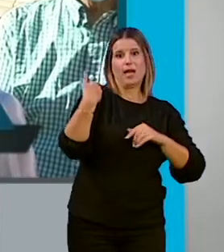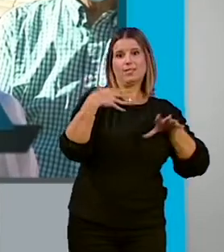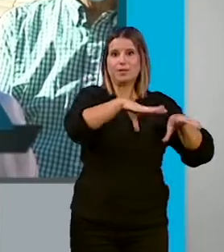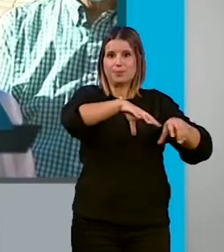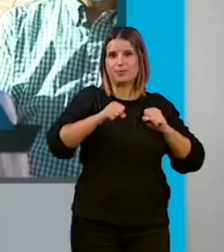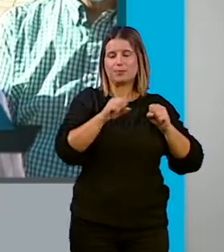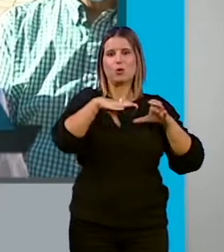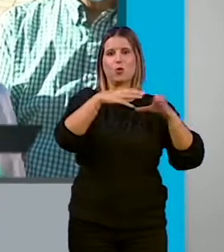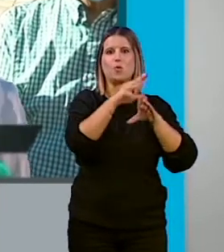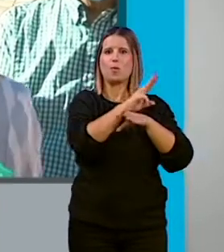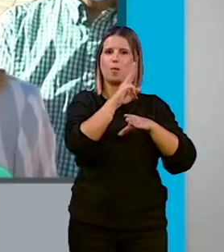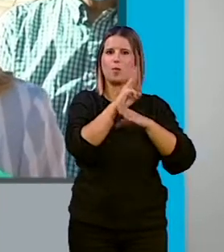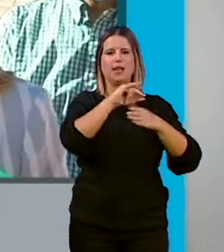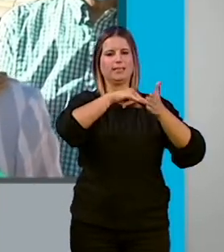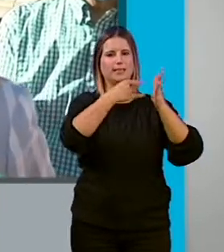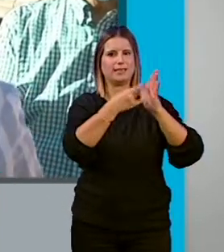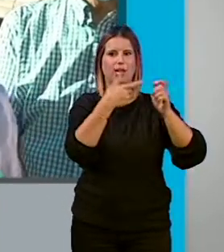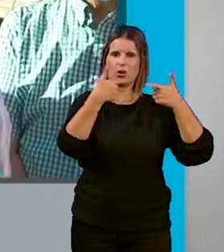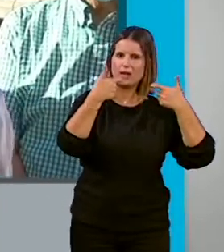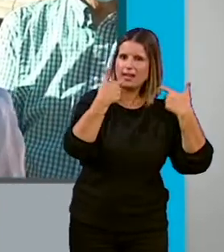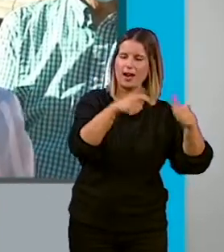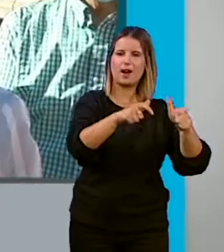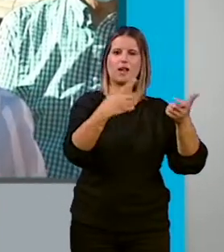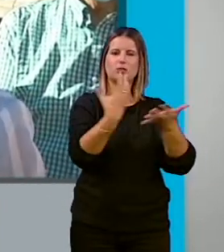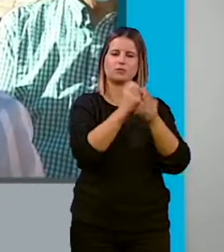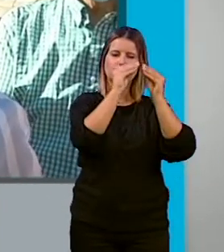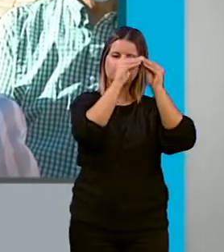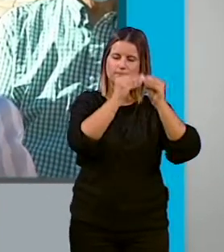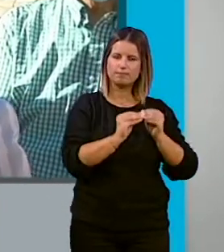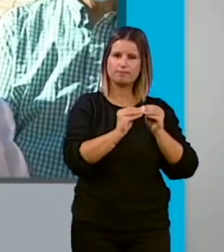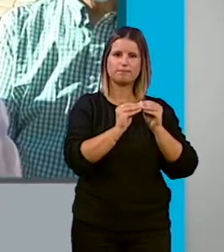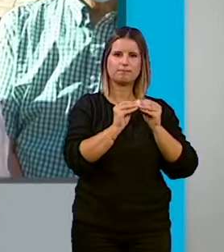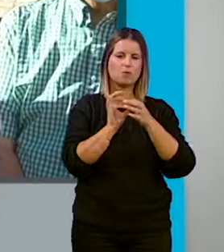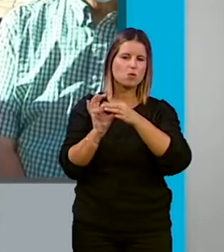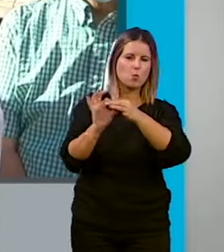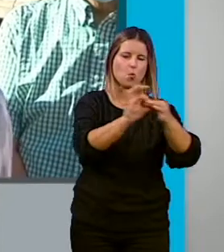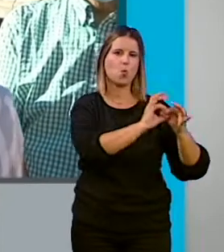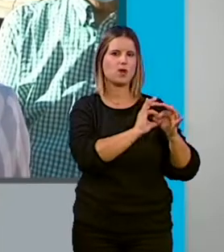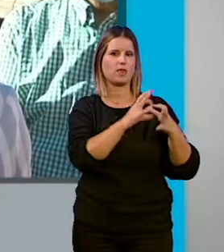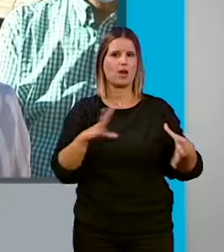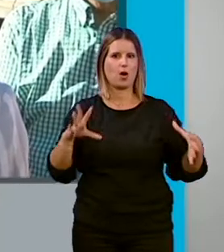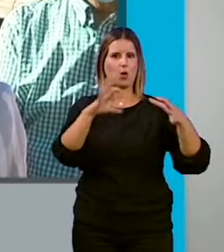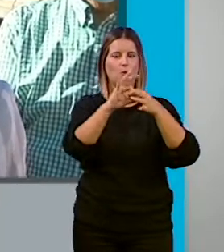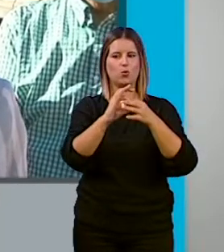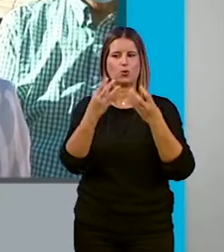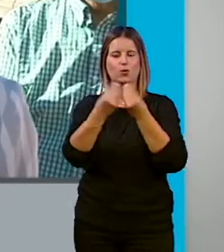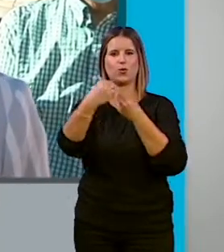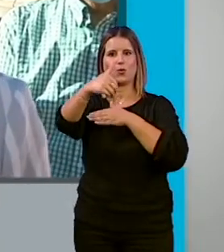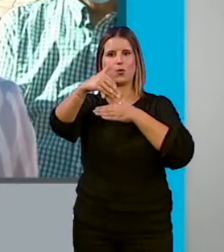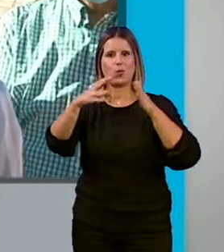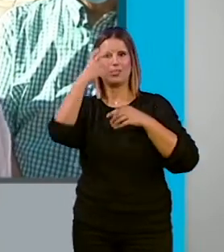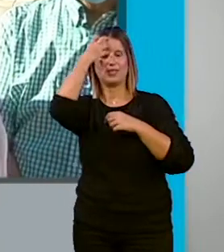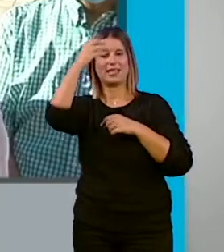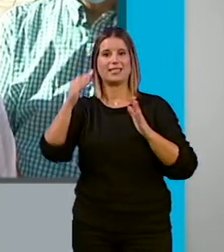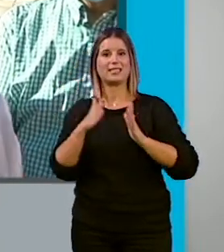Popular los técnicos del área integrador donde todo se convertía en una única unidad de integración junto con el cuarto real de Santo